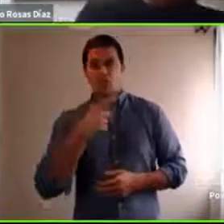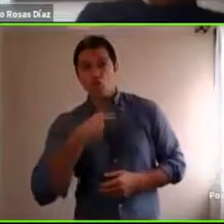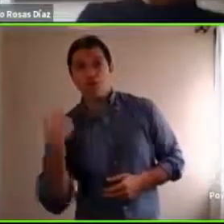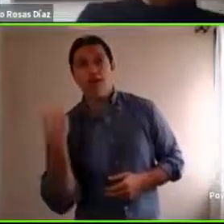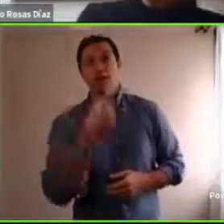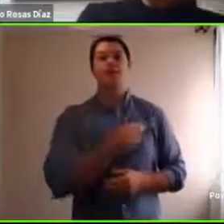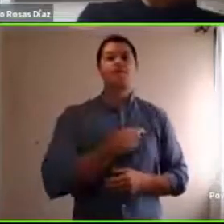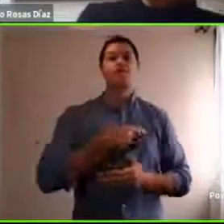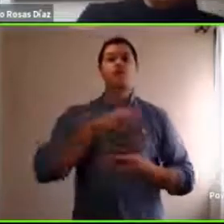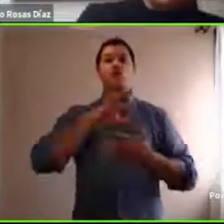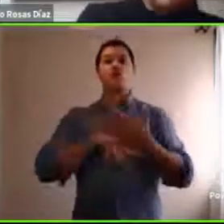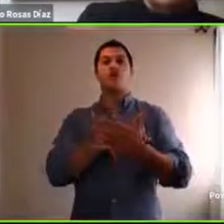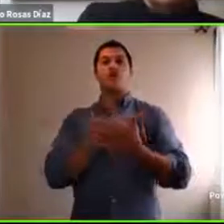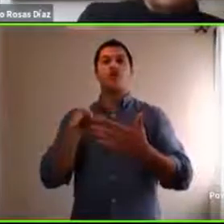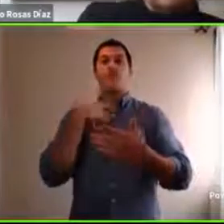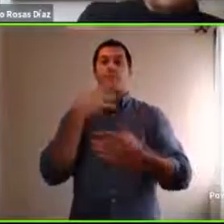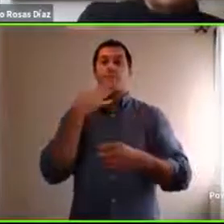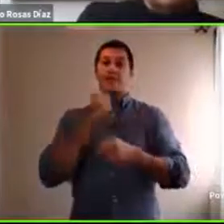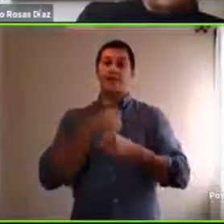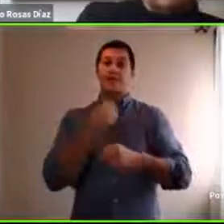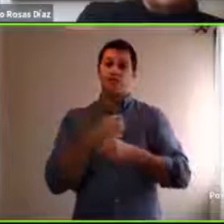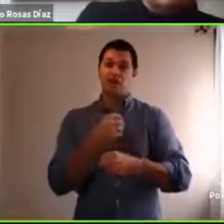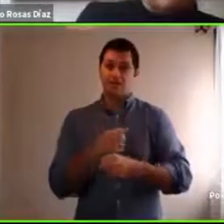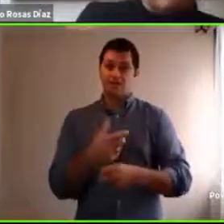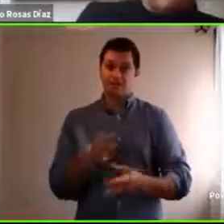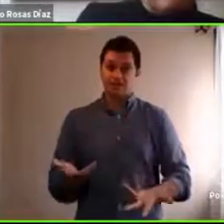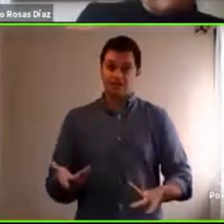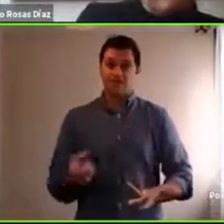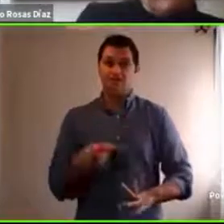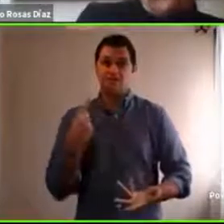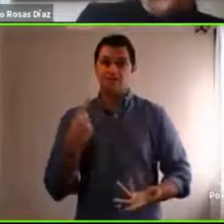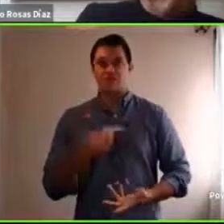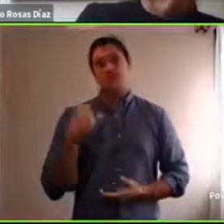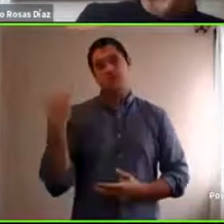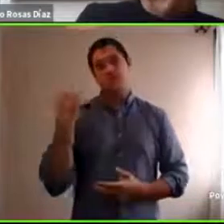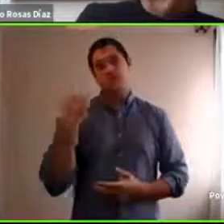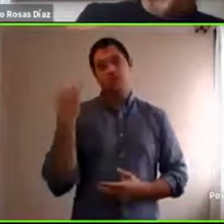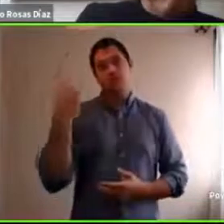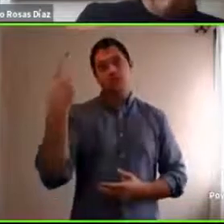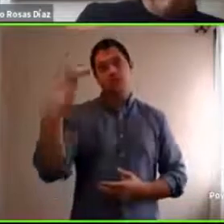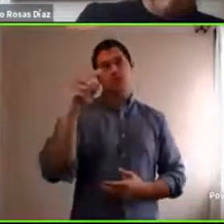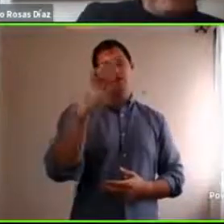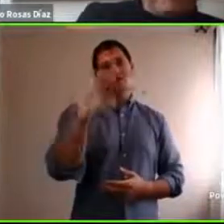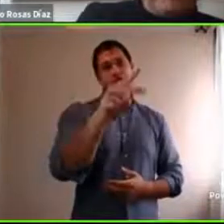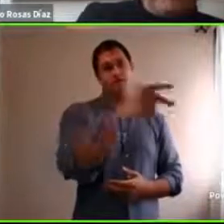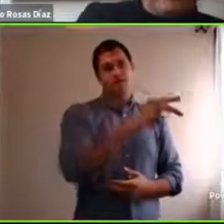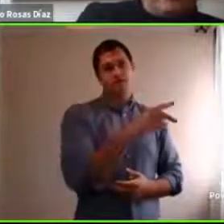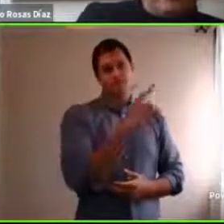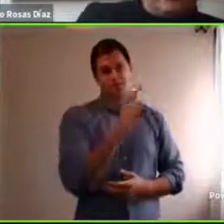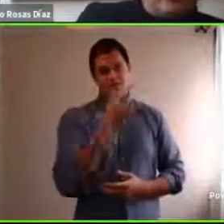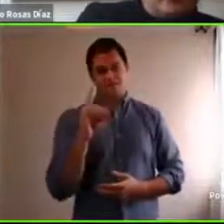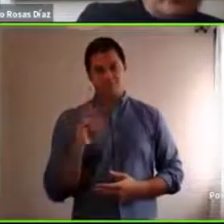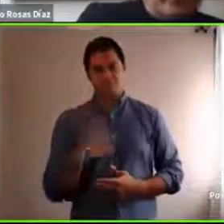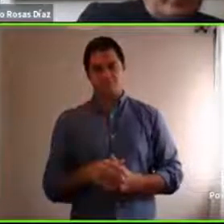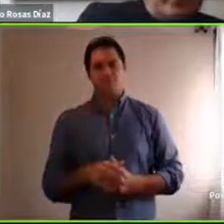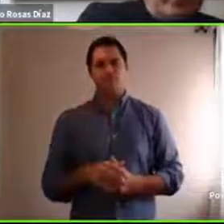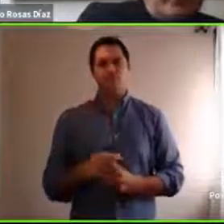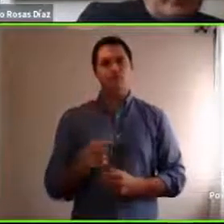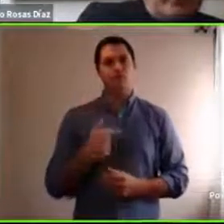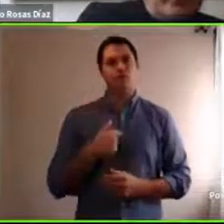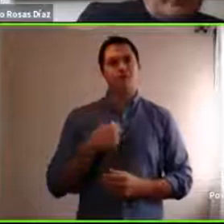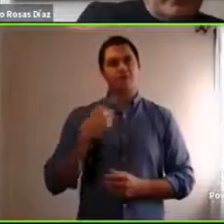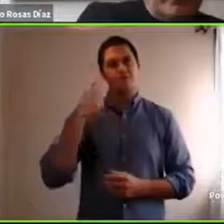supuesto y siendo súper respetuosa con la singularidad de cada uno porque uno no puede hacer generalizaciones pero yo creo que